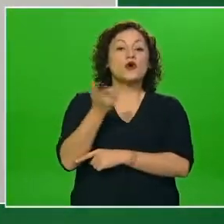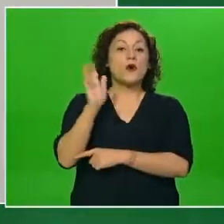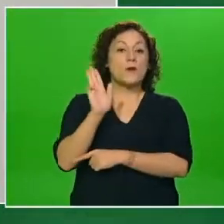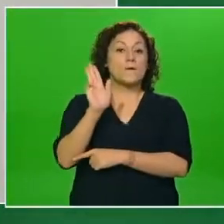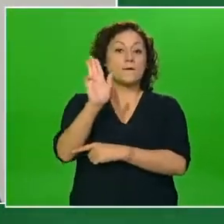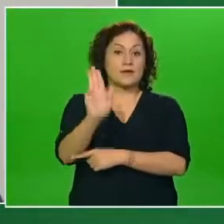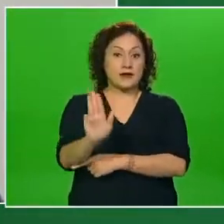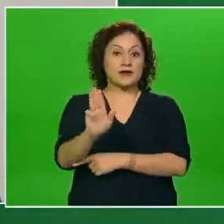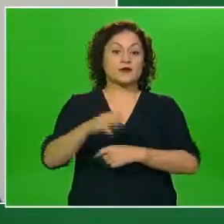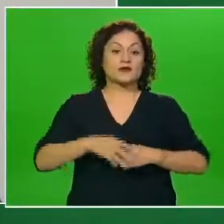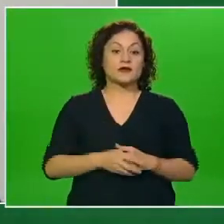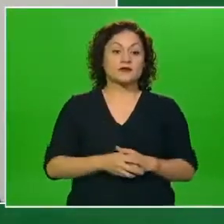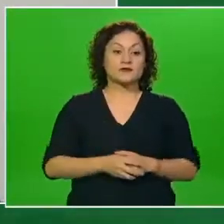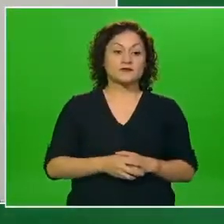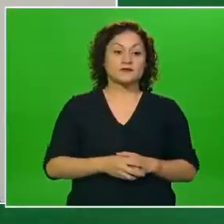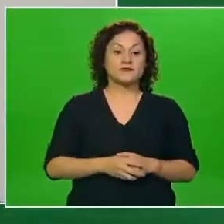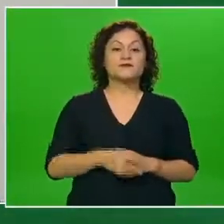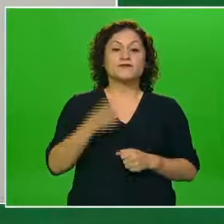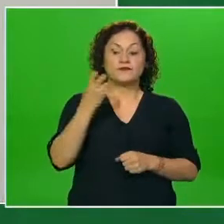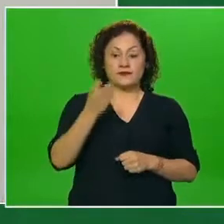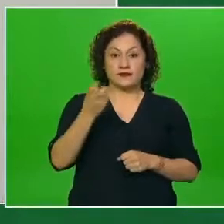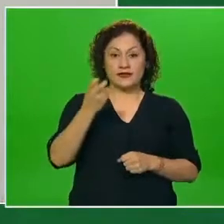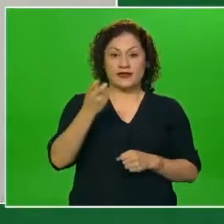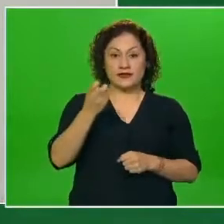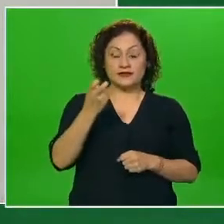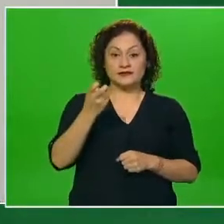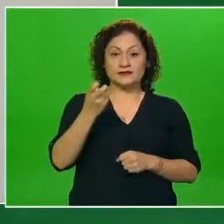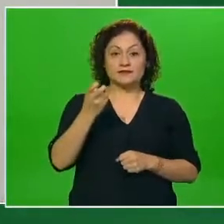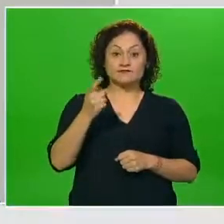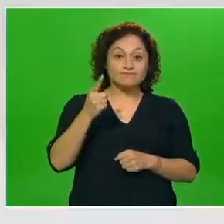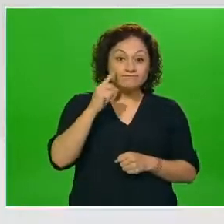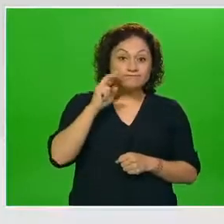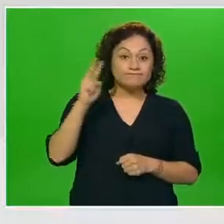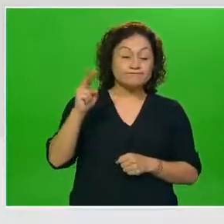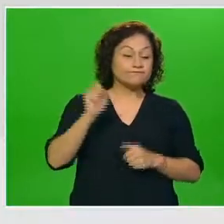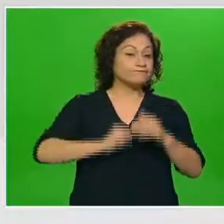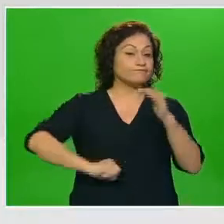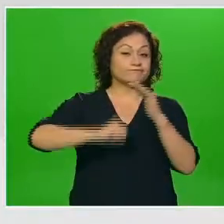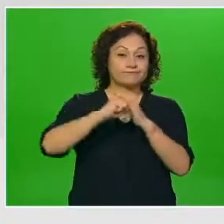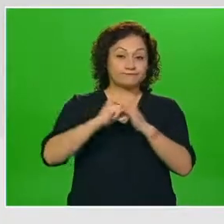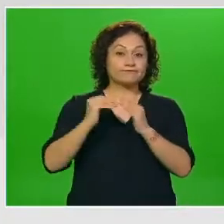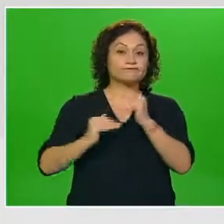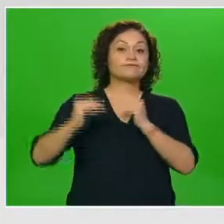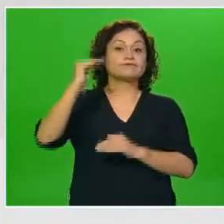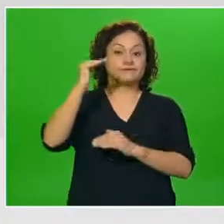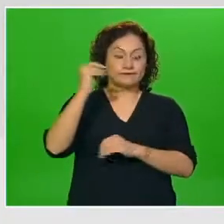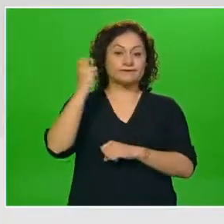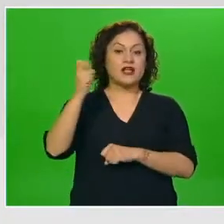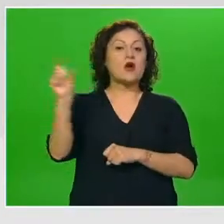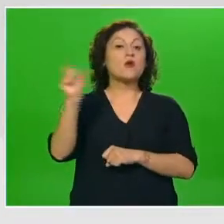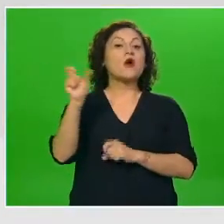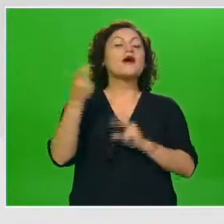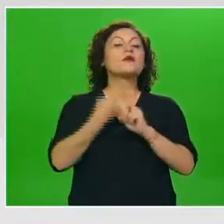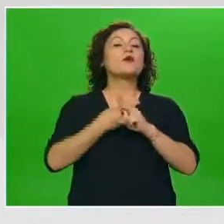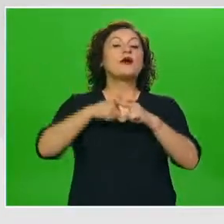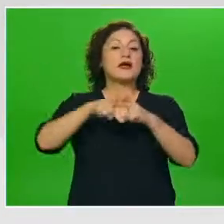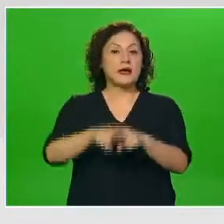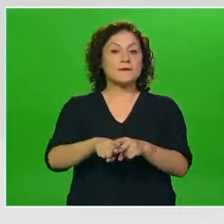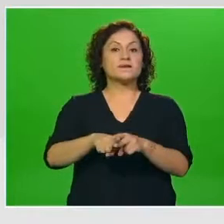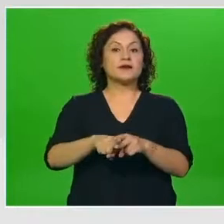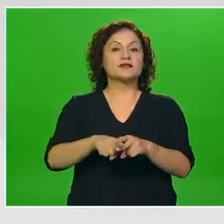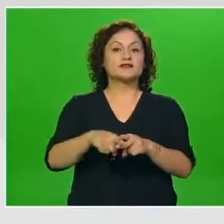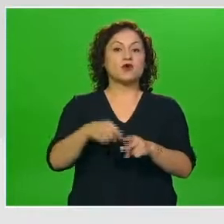ustedes cómo la altura de esa columna ha sido la más alta lograda desde que inició la campaña de vacunación el pasado 24